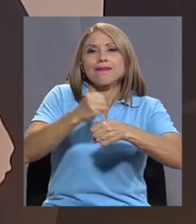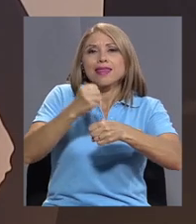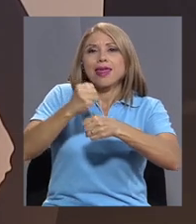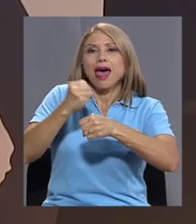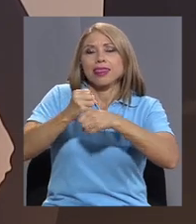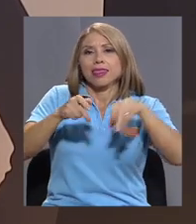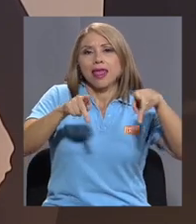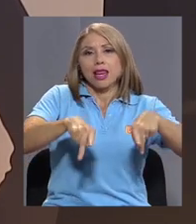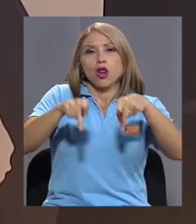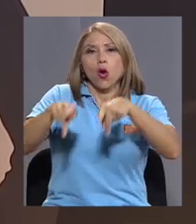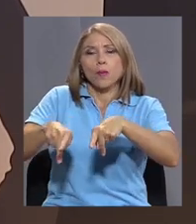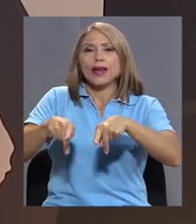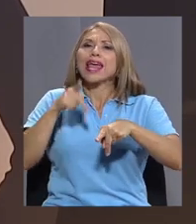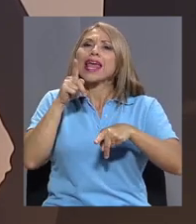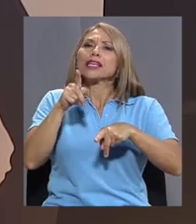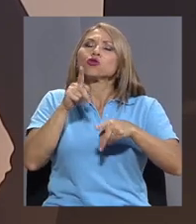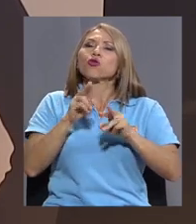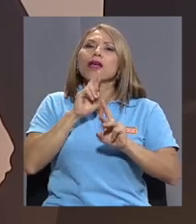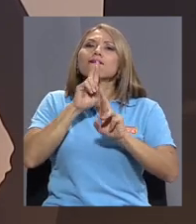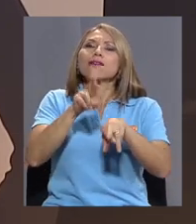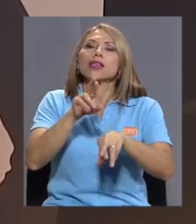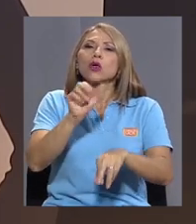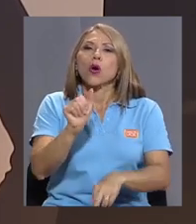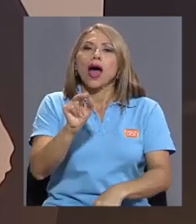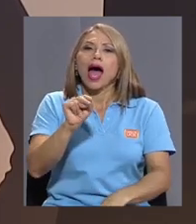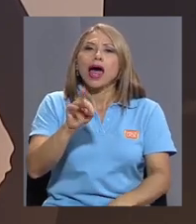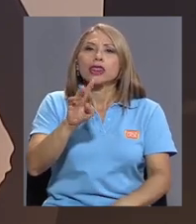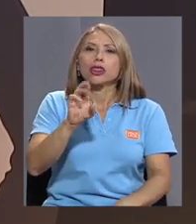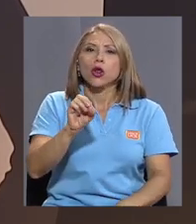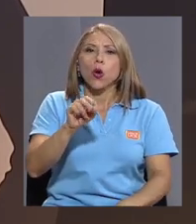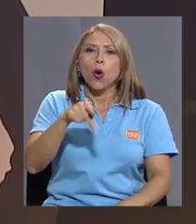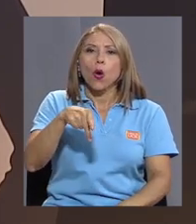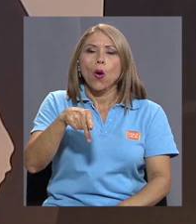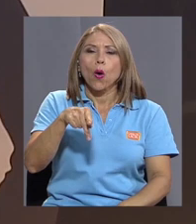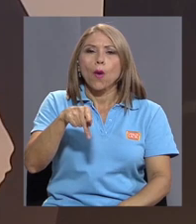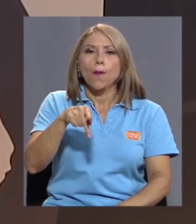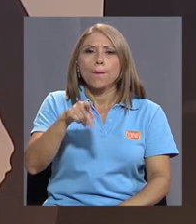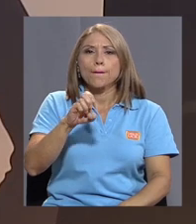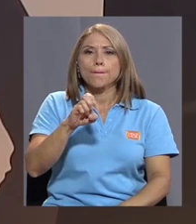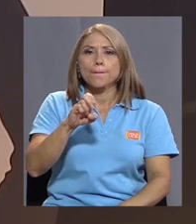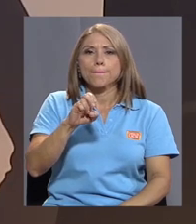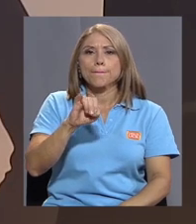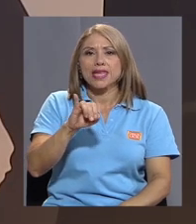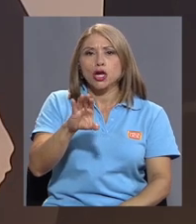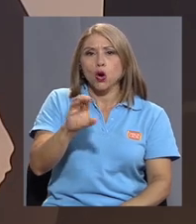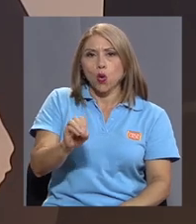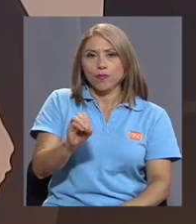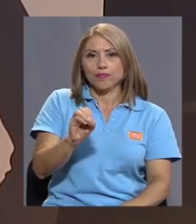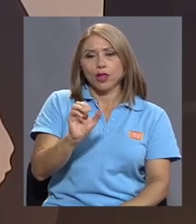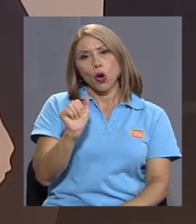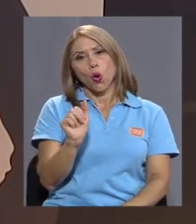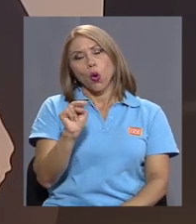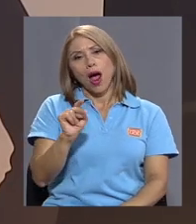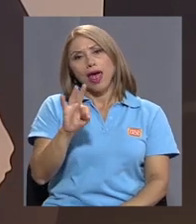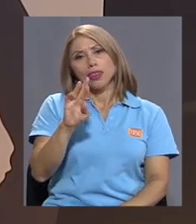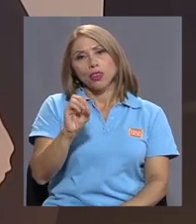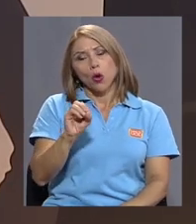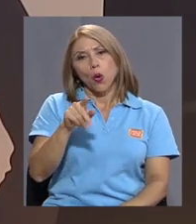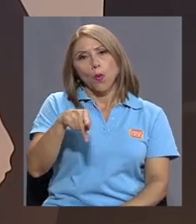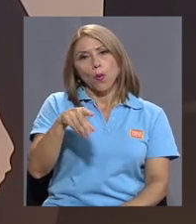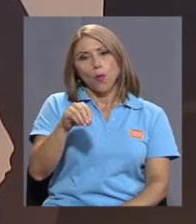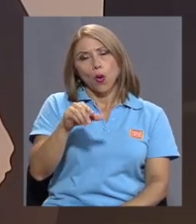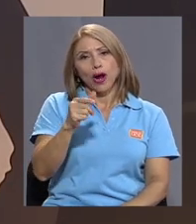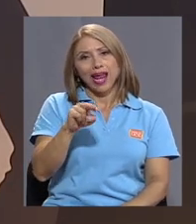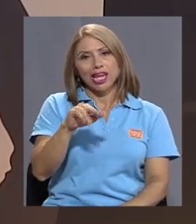antropogénico o antrópico como usted me ha mencionado y entonces, ¿qué